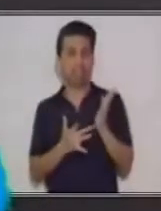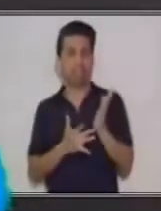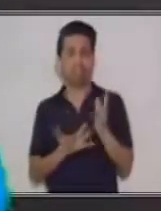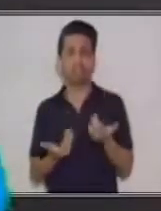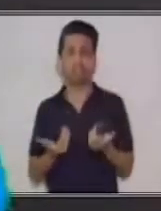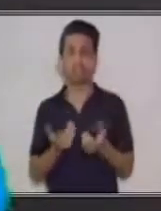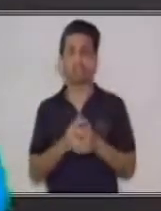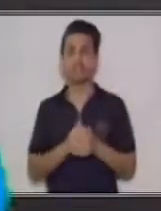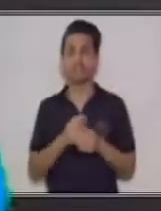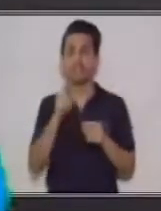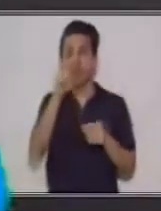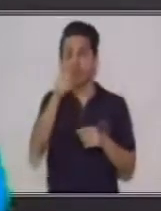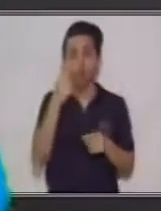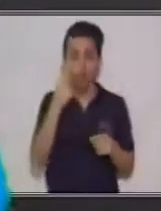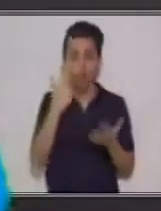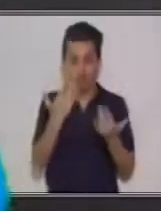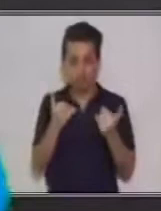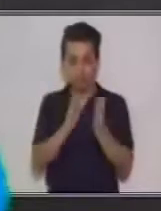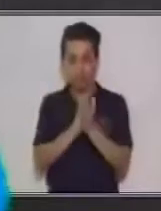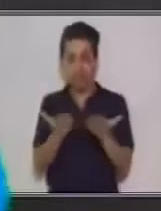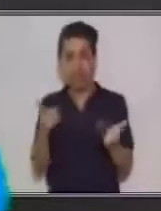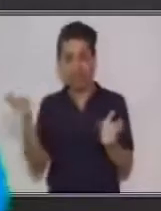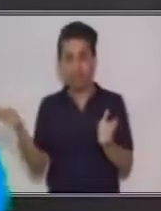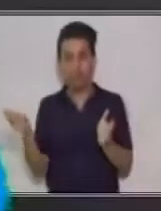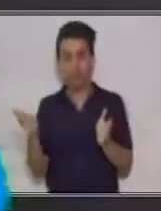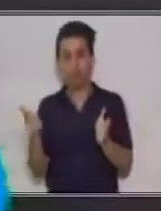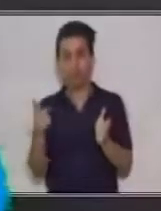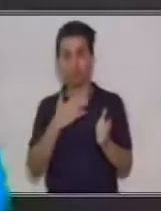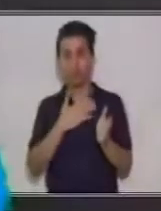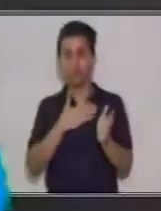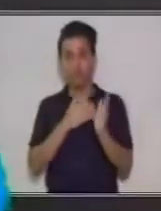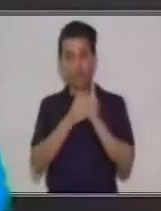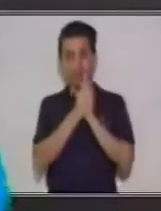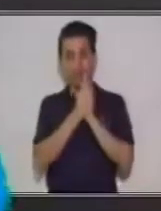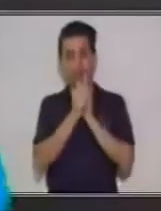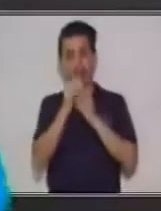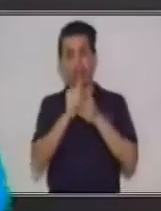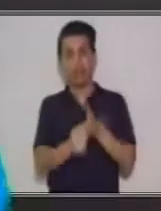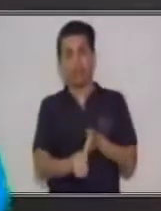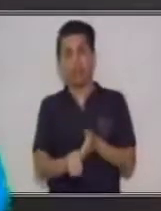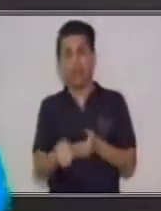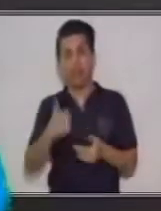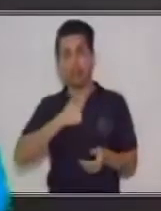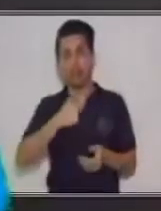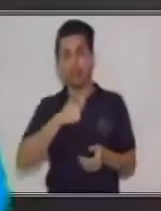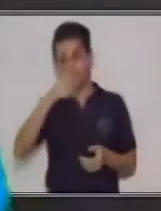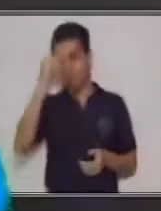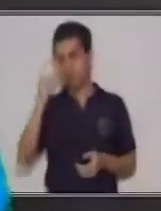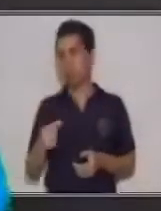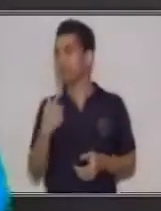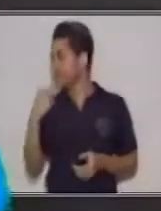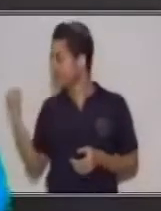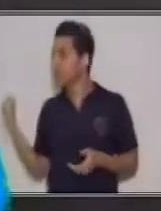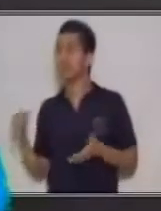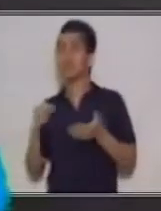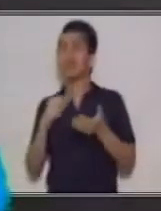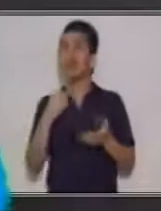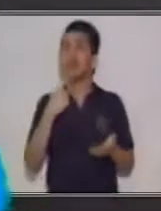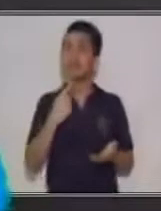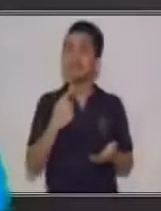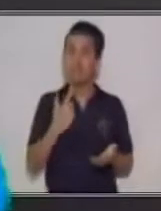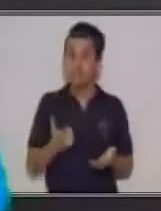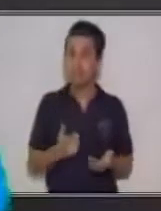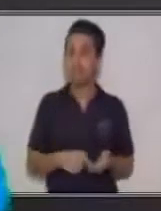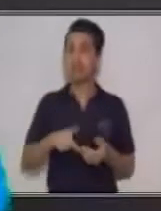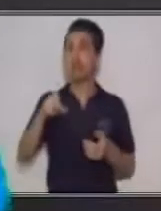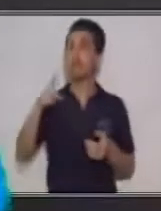lo que dice su guía de autoaprendizaje. Un discurso es lo que decimos. Consiste en la transmisión de un